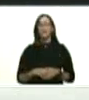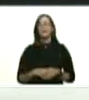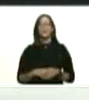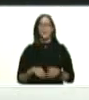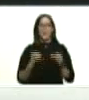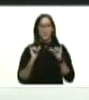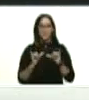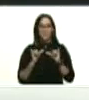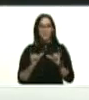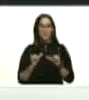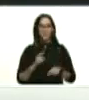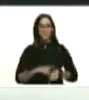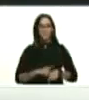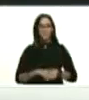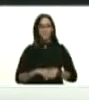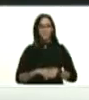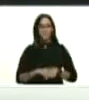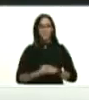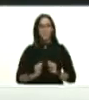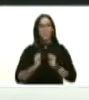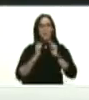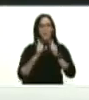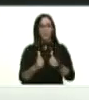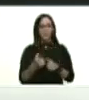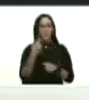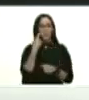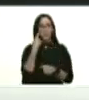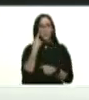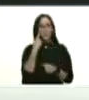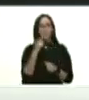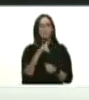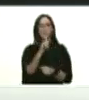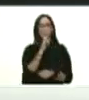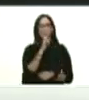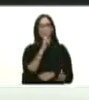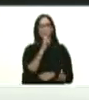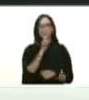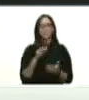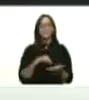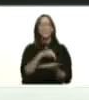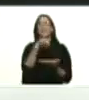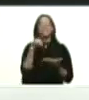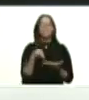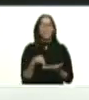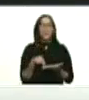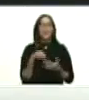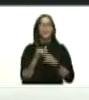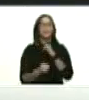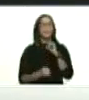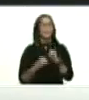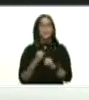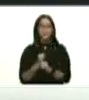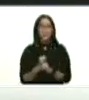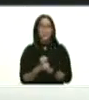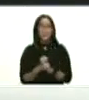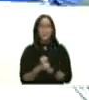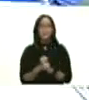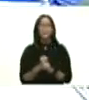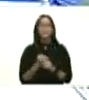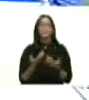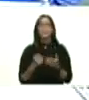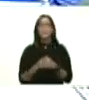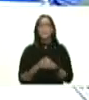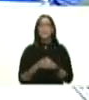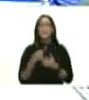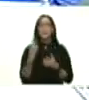se va a dar inicio y hemos visto noticias nacionales internacionales de un fenómeno llamado